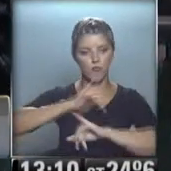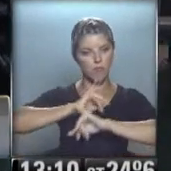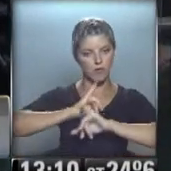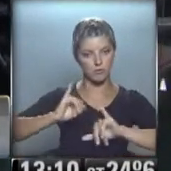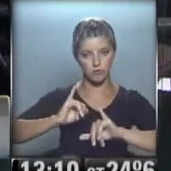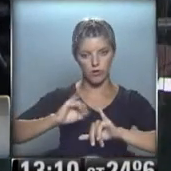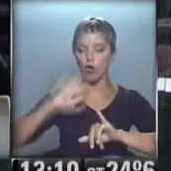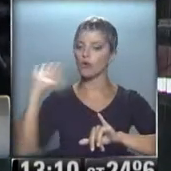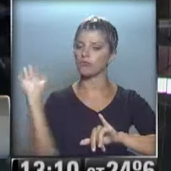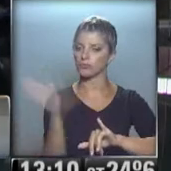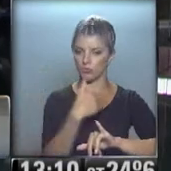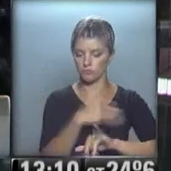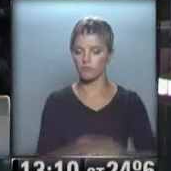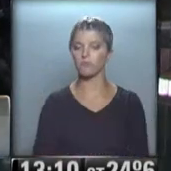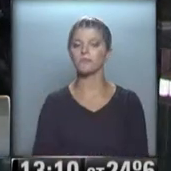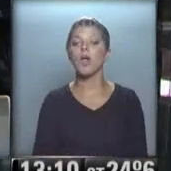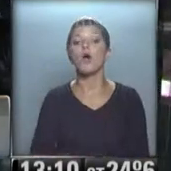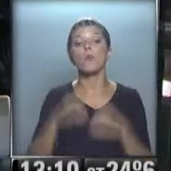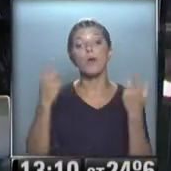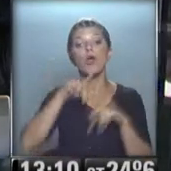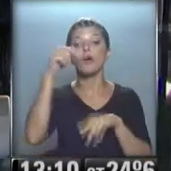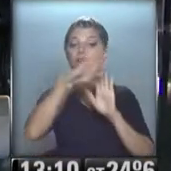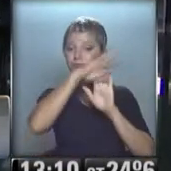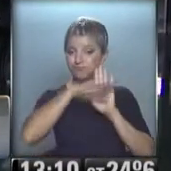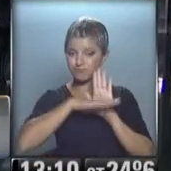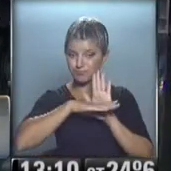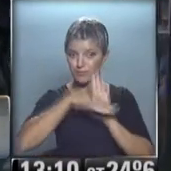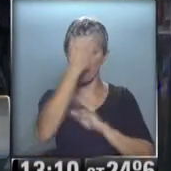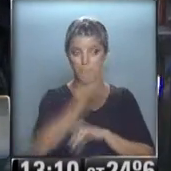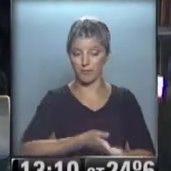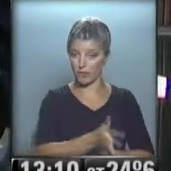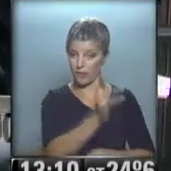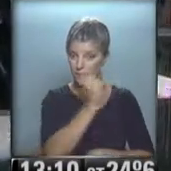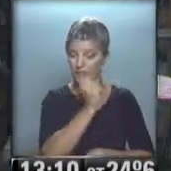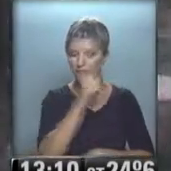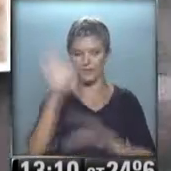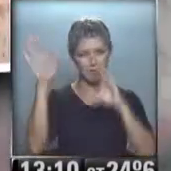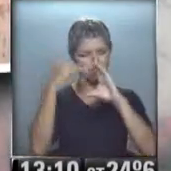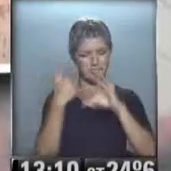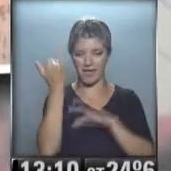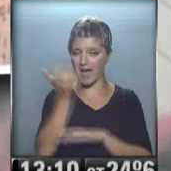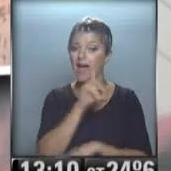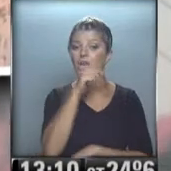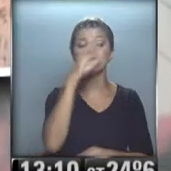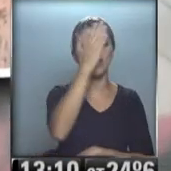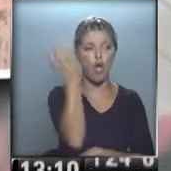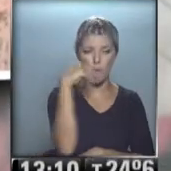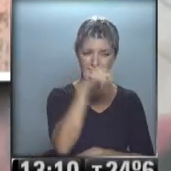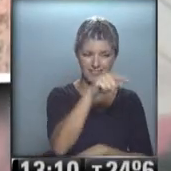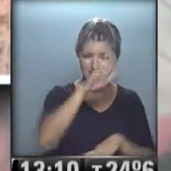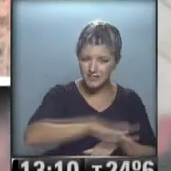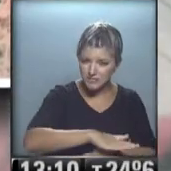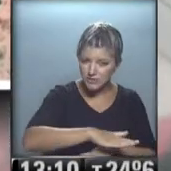lo que ocurre allí en Visión 7 Internacional bueno vamos con otro dato de la incógnita de hoy tenemos muchísimos mensajes siendo un niño nuestro personaje que lo ven allí en la